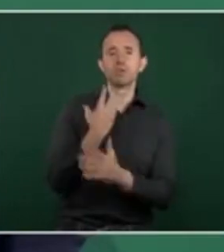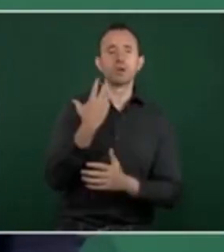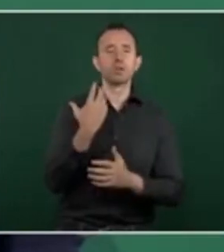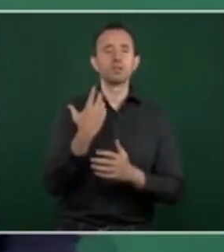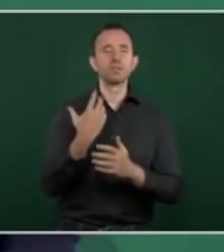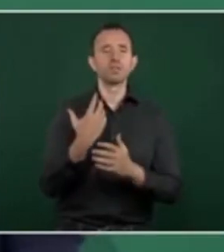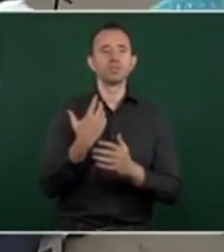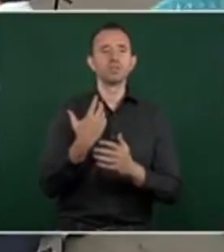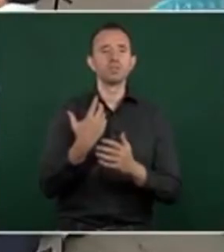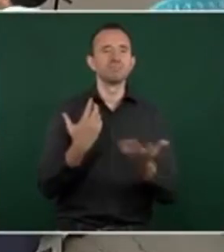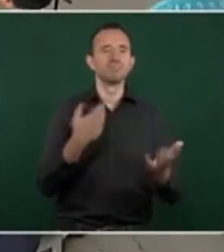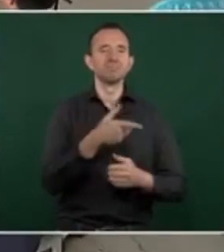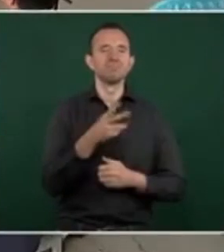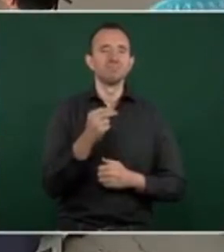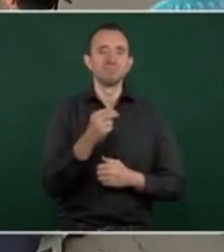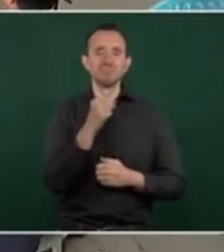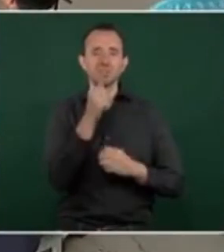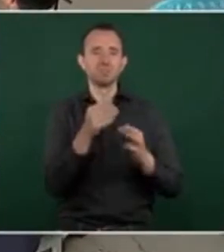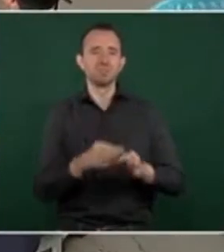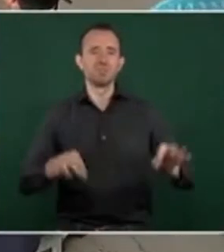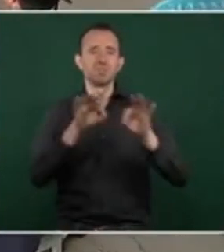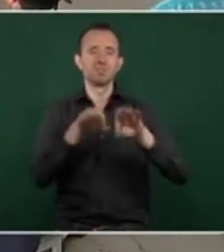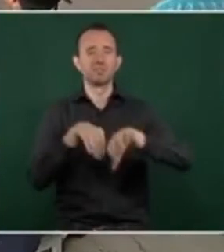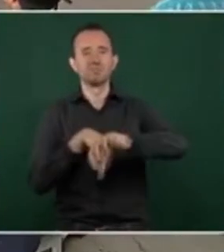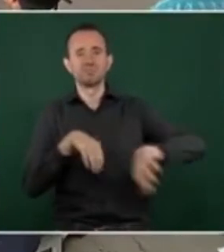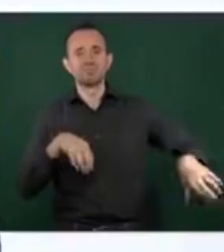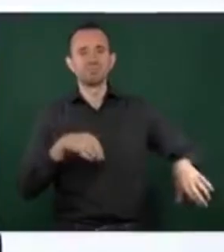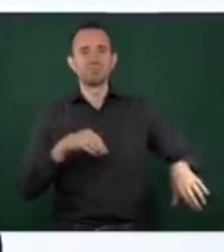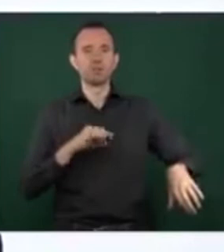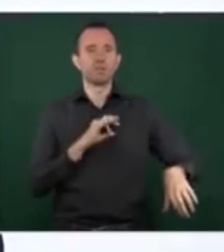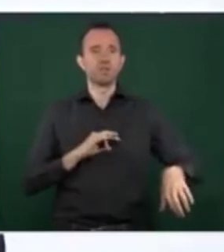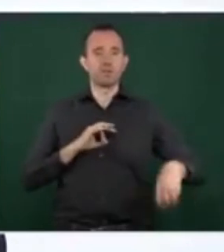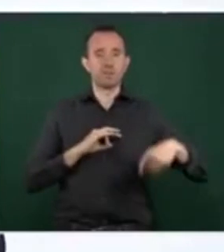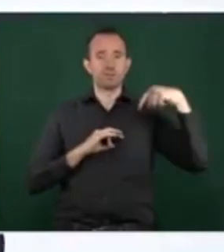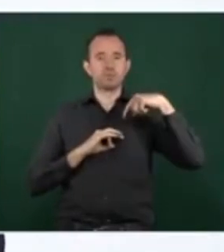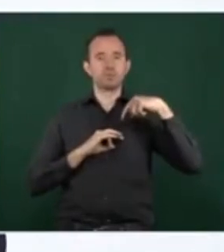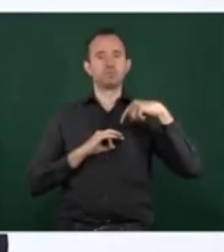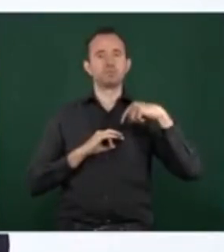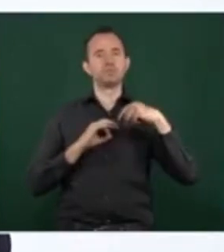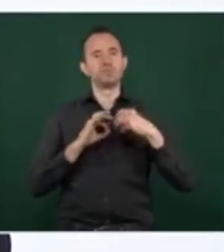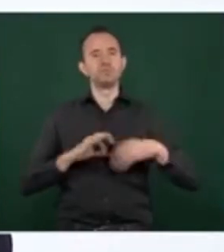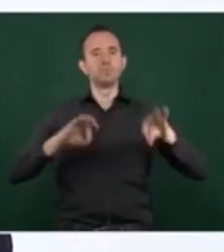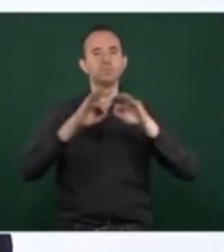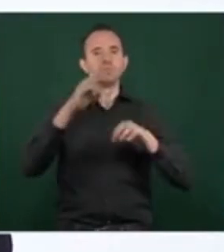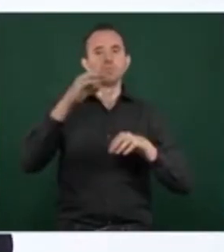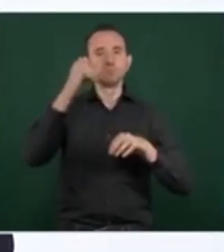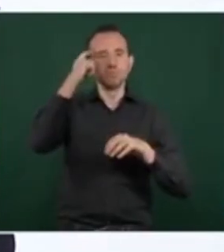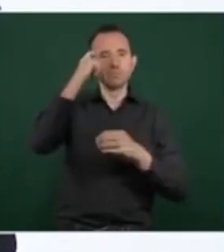Que la felicidad es estar bien con uno mismo, estar bien con nuestra conciencia, estar bien con el prójimo.